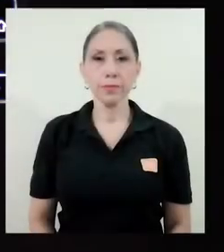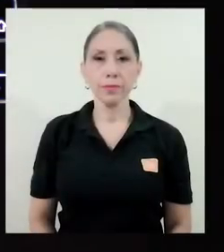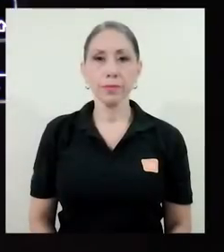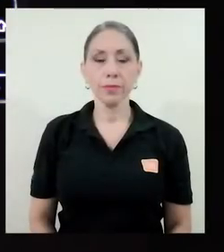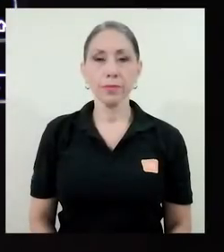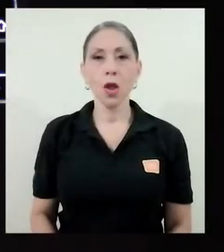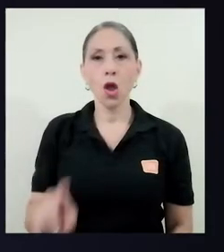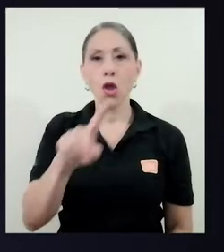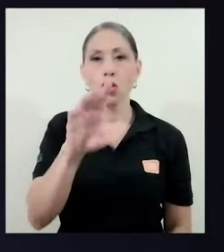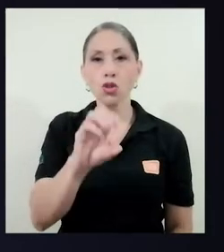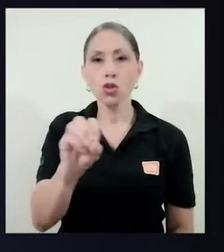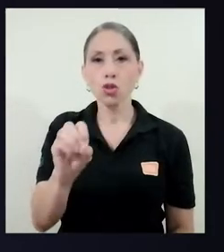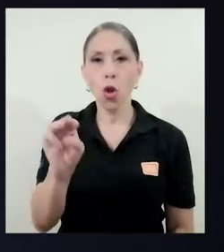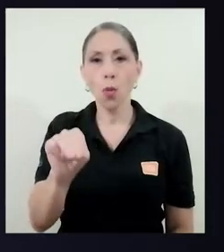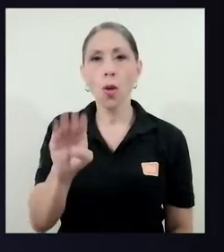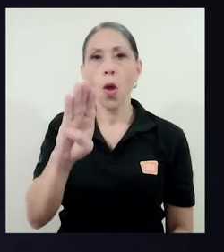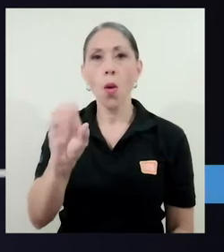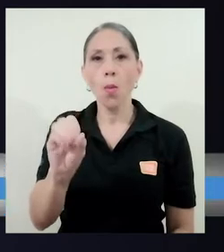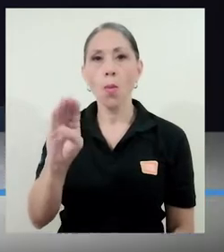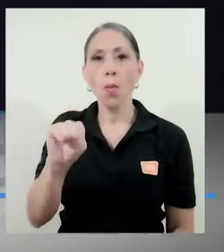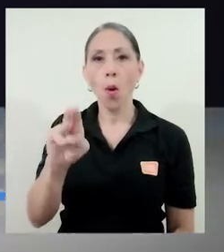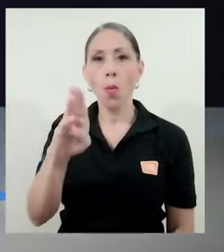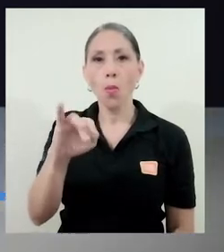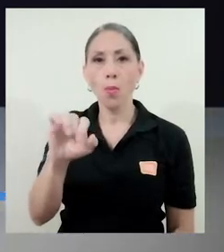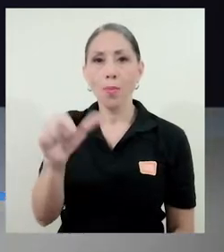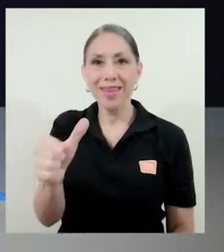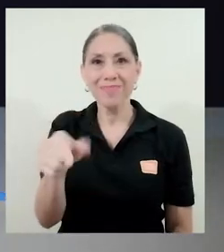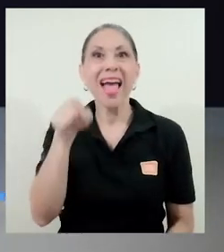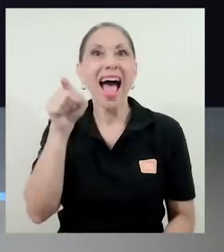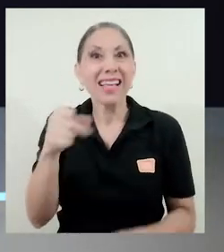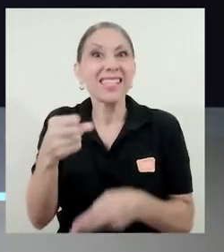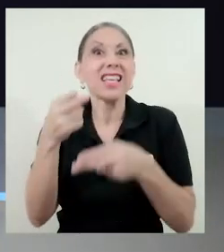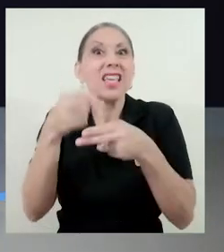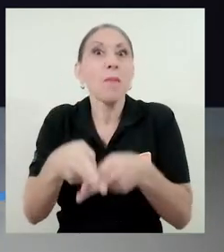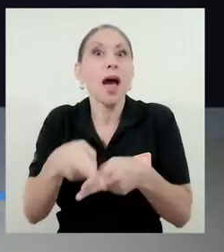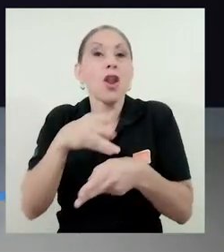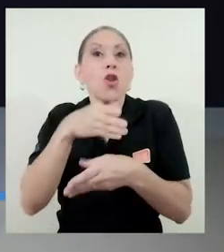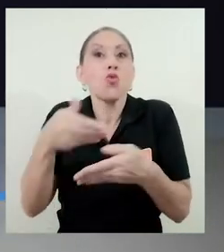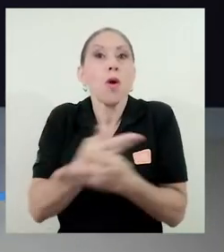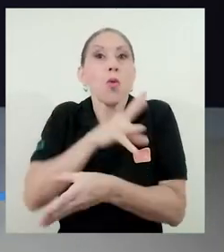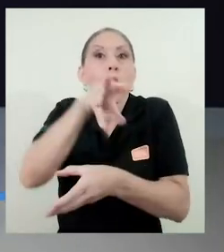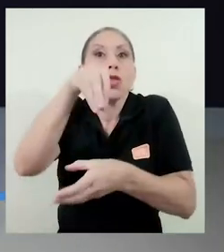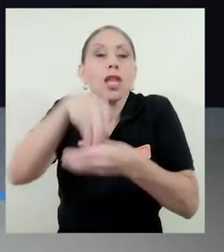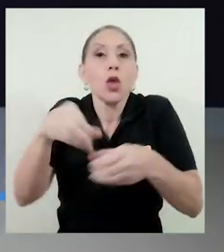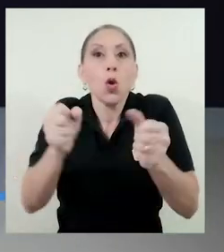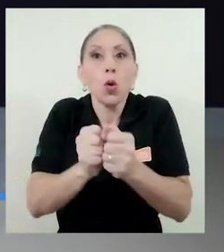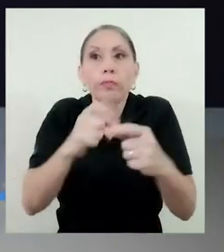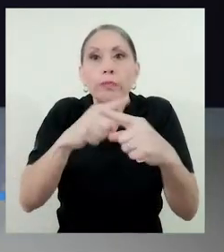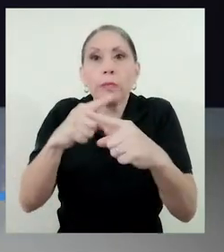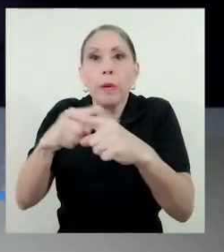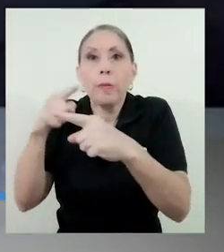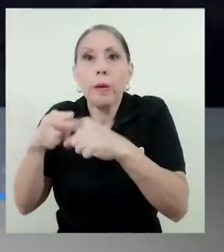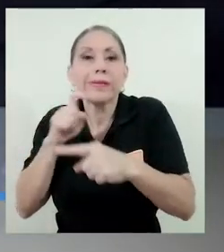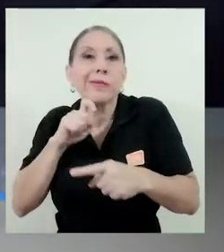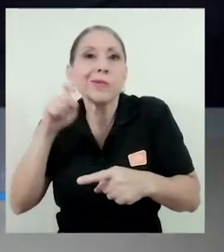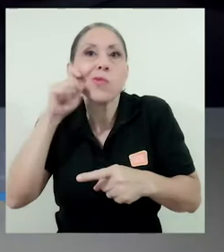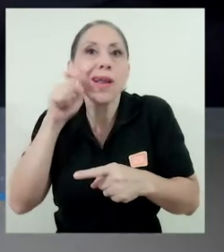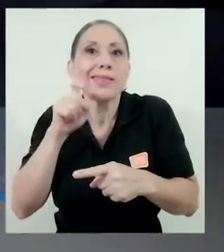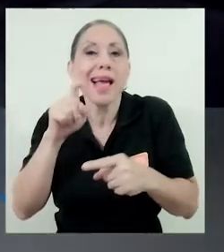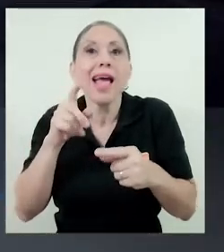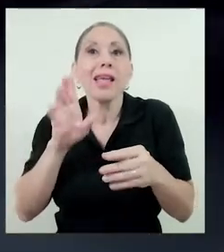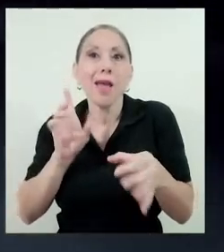Zoom Bombing, así se llama el nuevo fenómeno que interrumpe con contenido pornográfico o malintencionado las